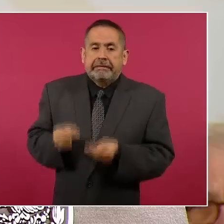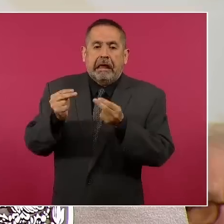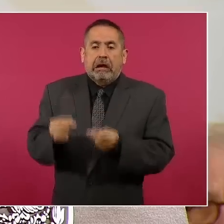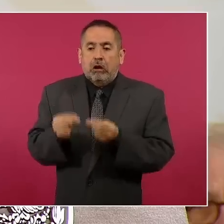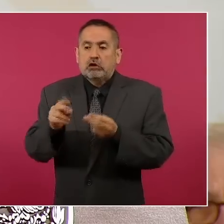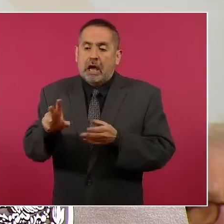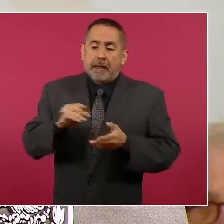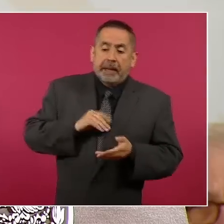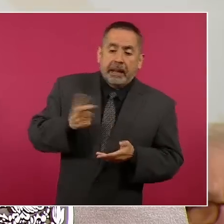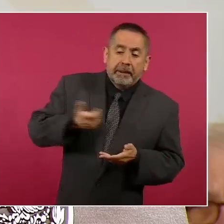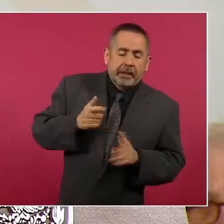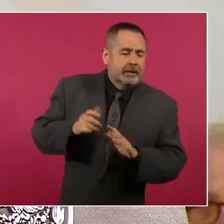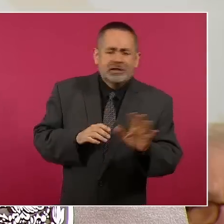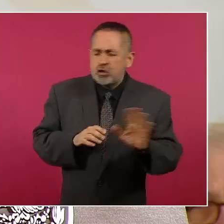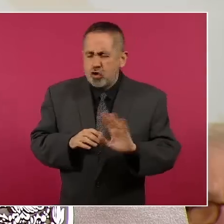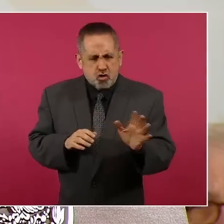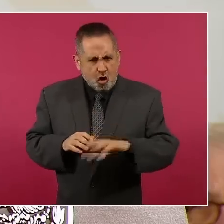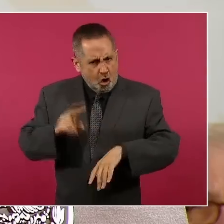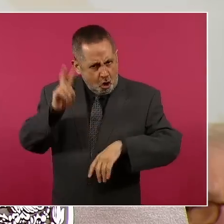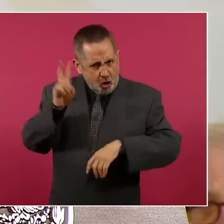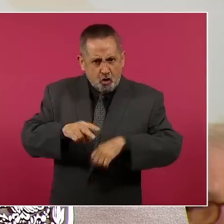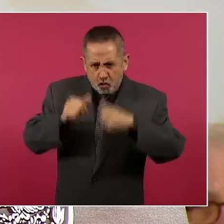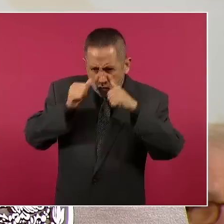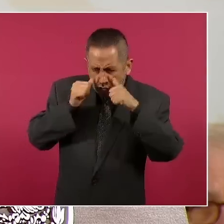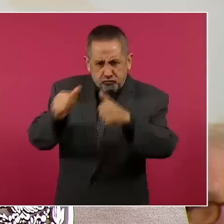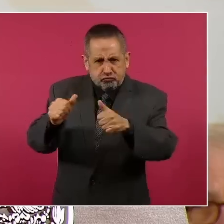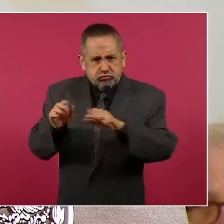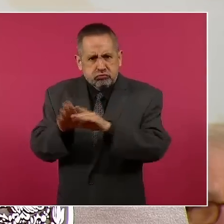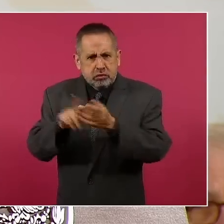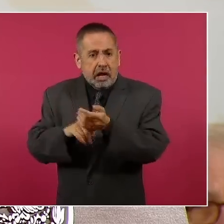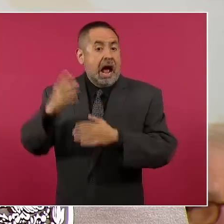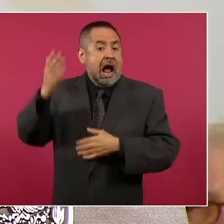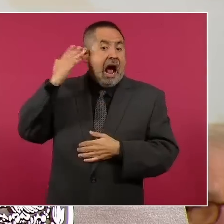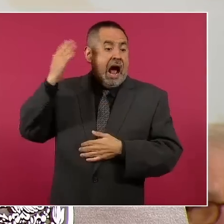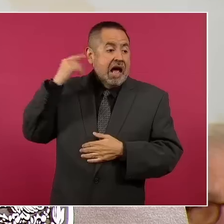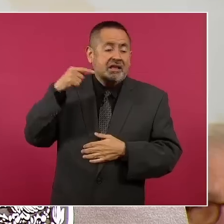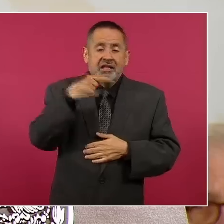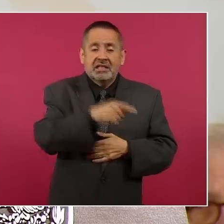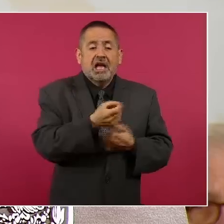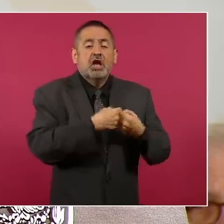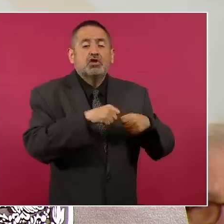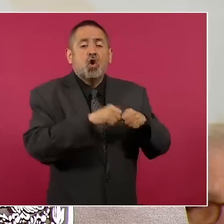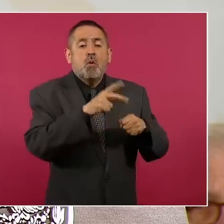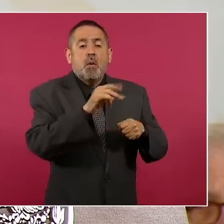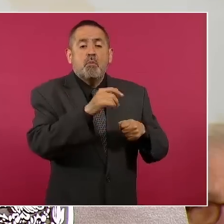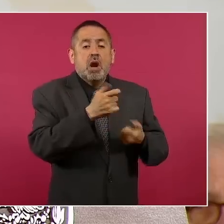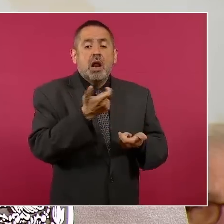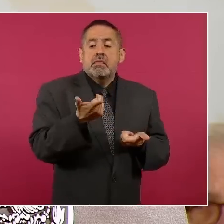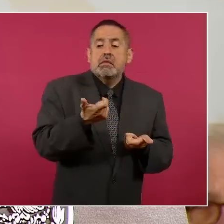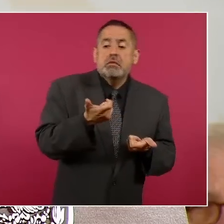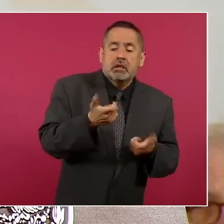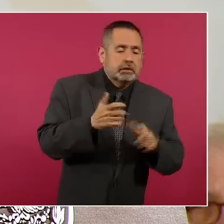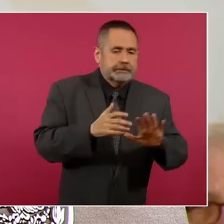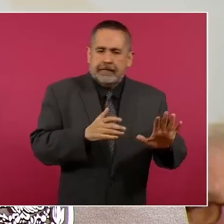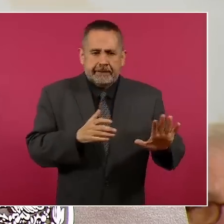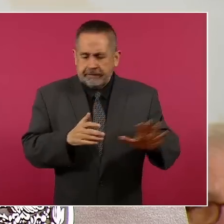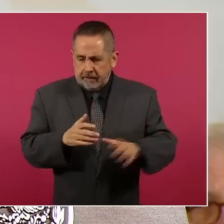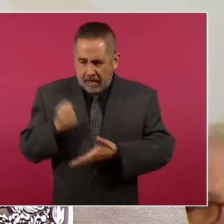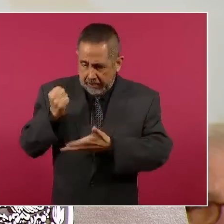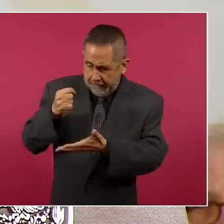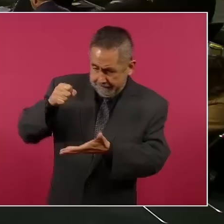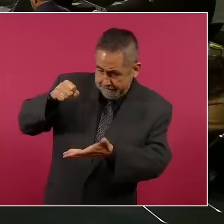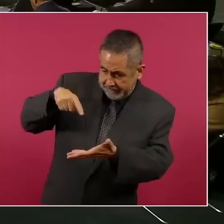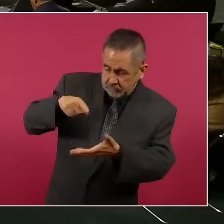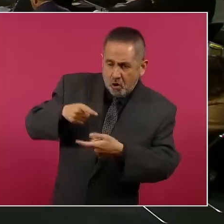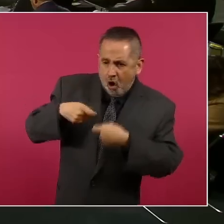contabilizada solamente de manera financiera, como era con el Seguro Popular, se puede hacer más con los mismos